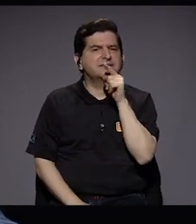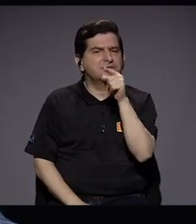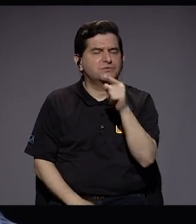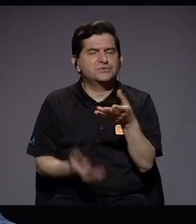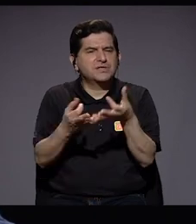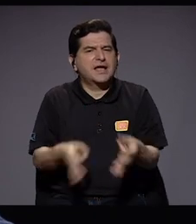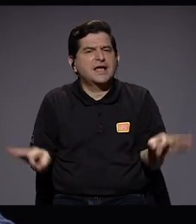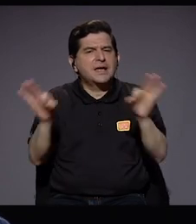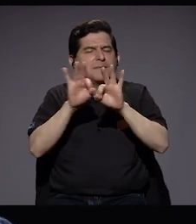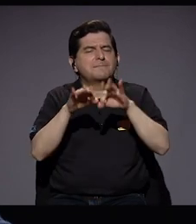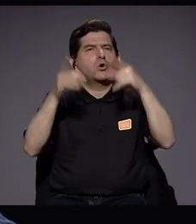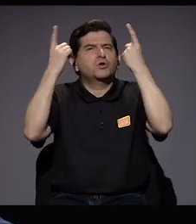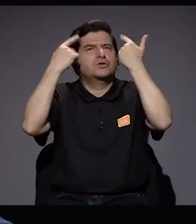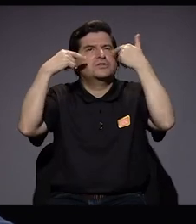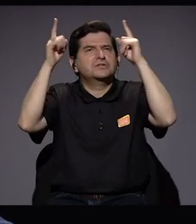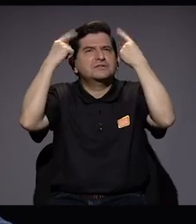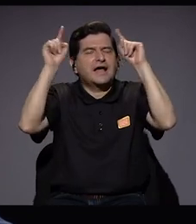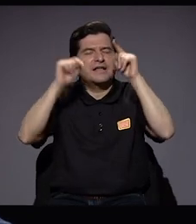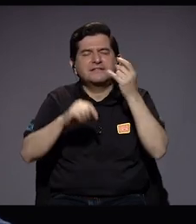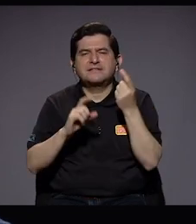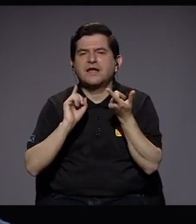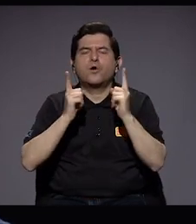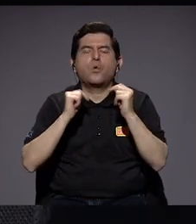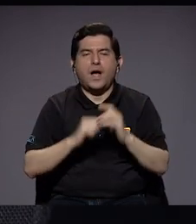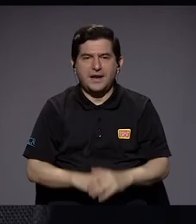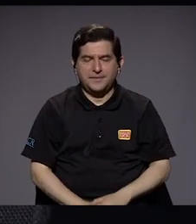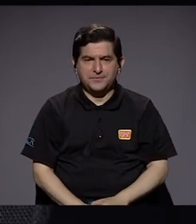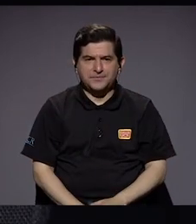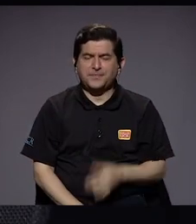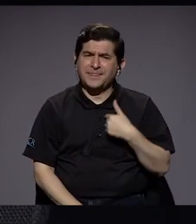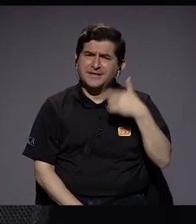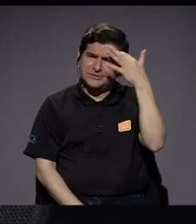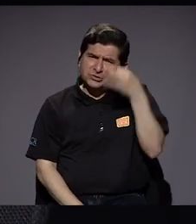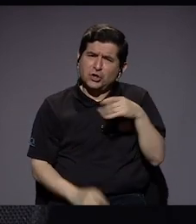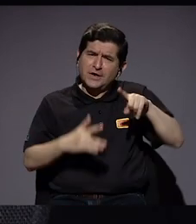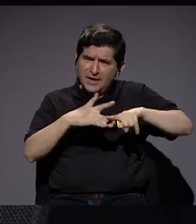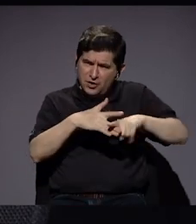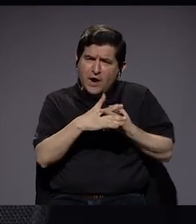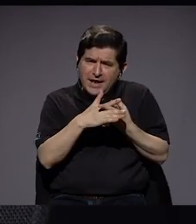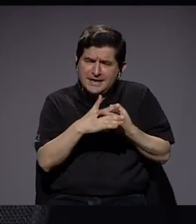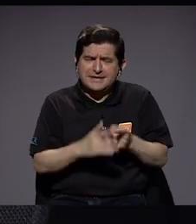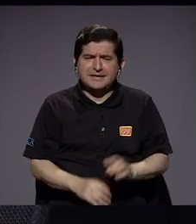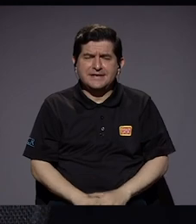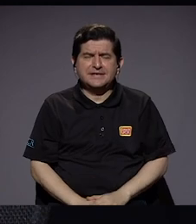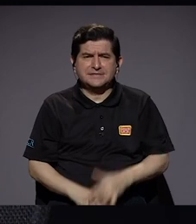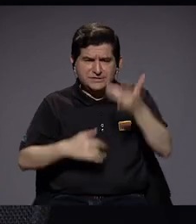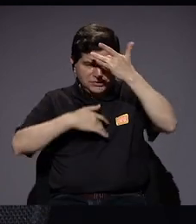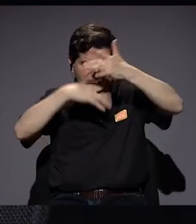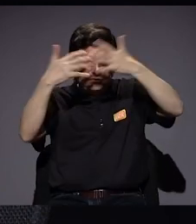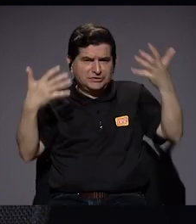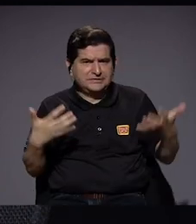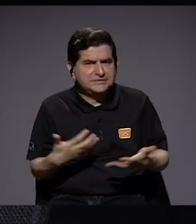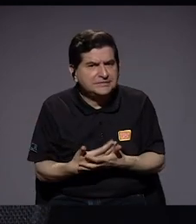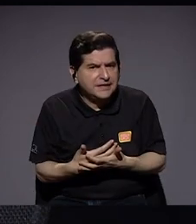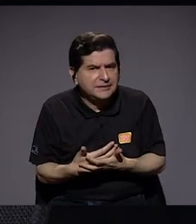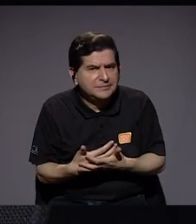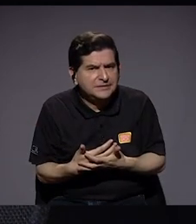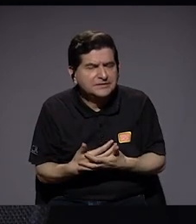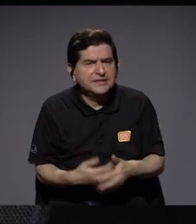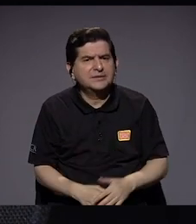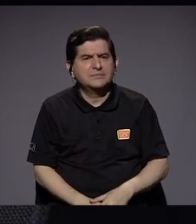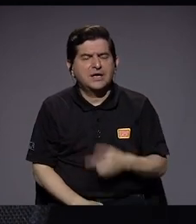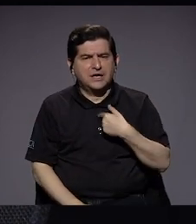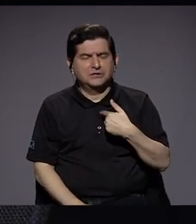importante en esa misma línea? Bueno, me parece que al inicio, al menos de la pandemia, yo